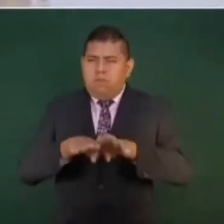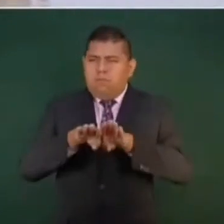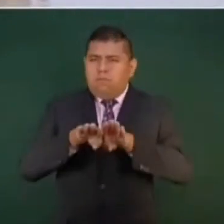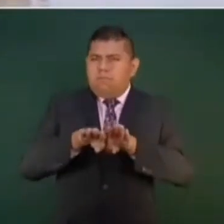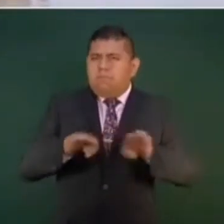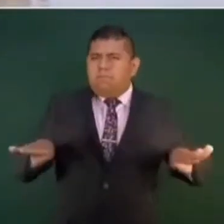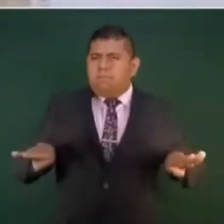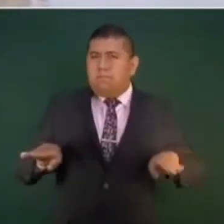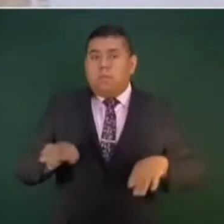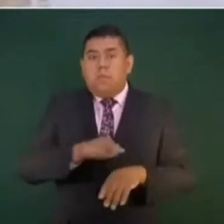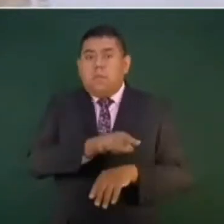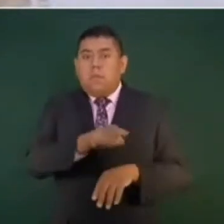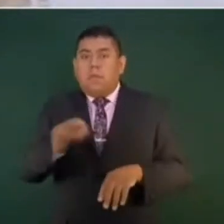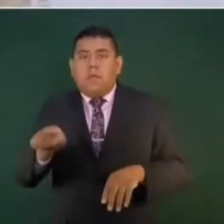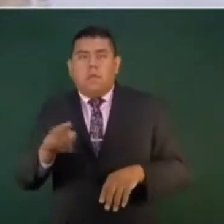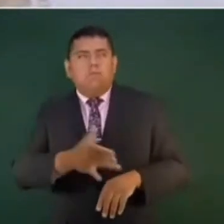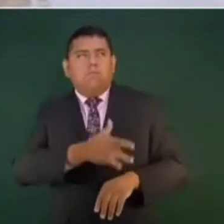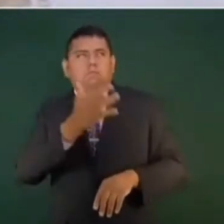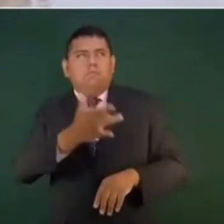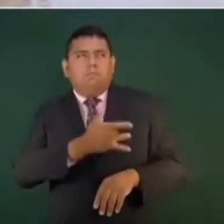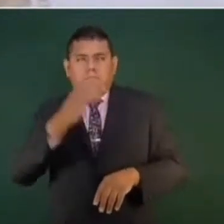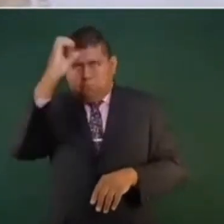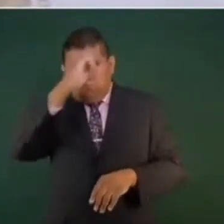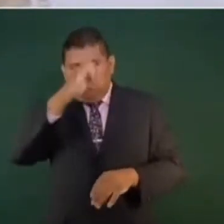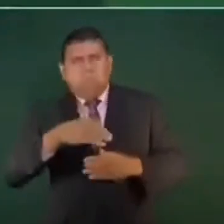tiene tiene un criterio